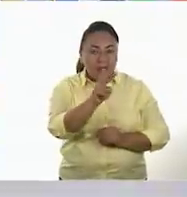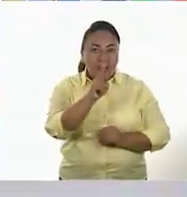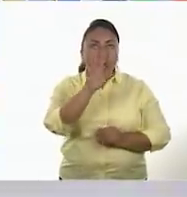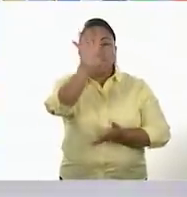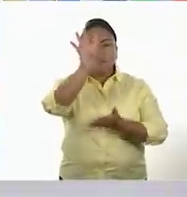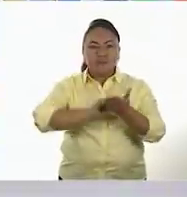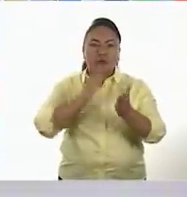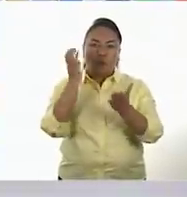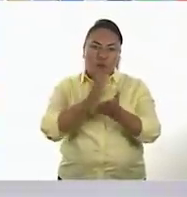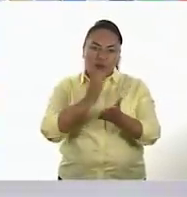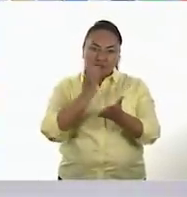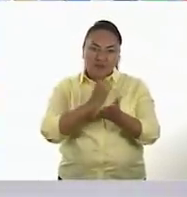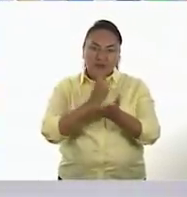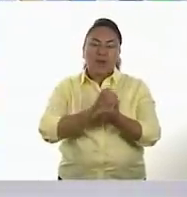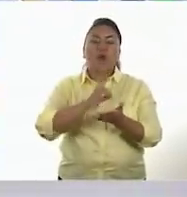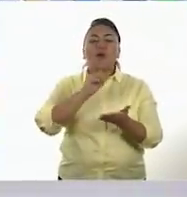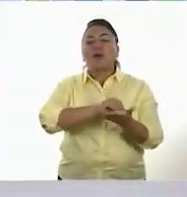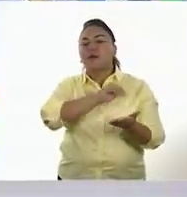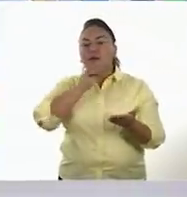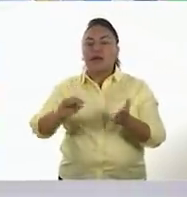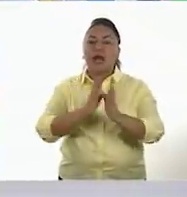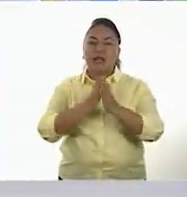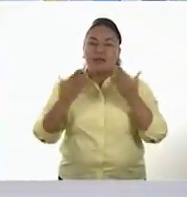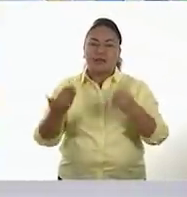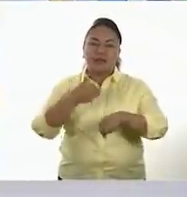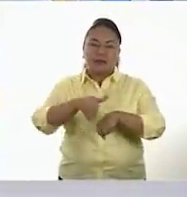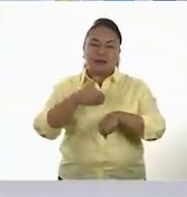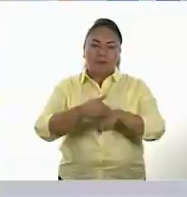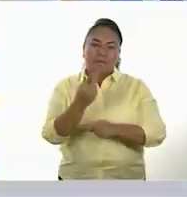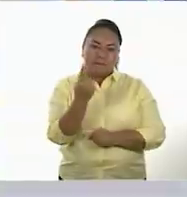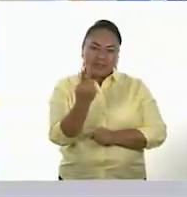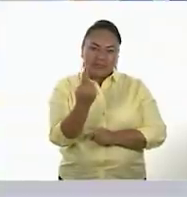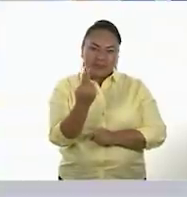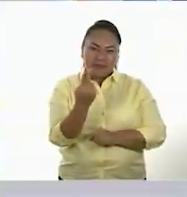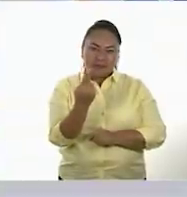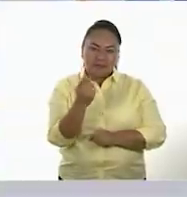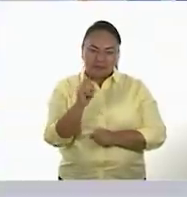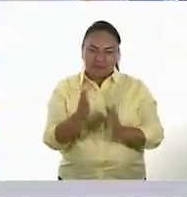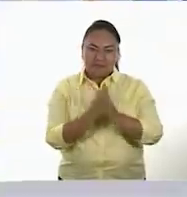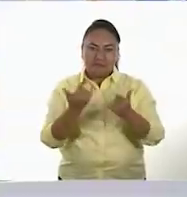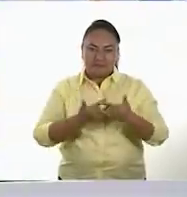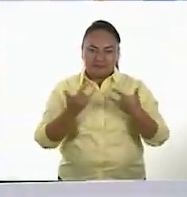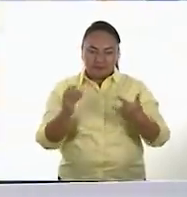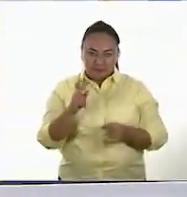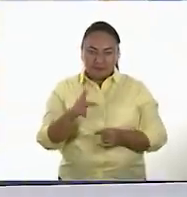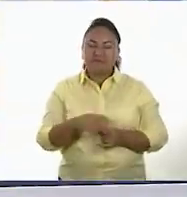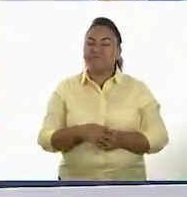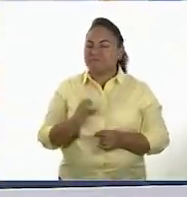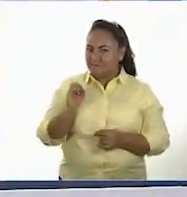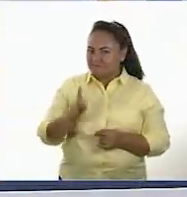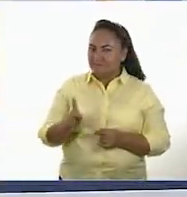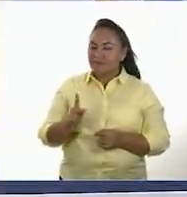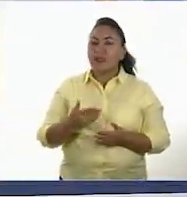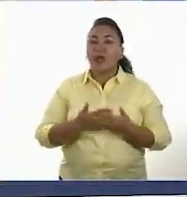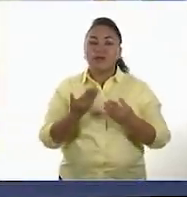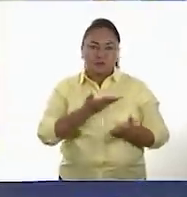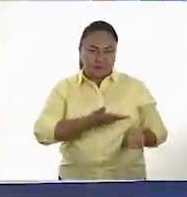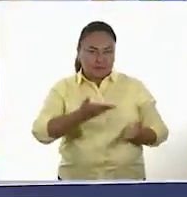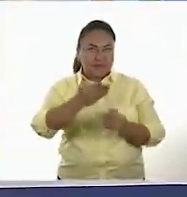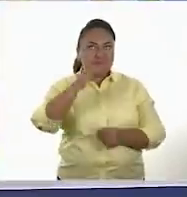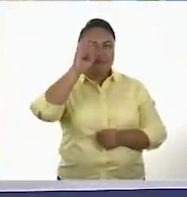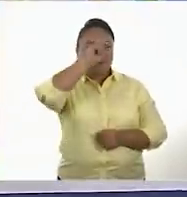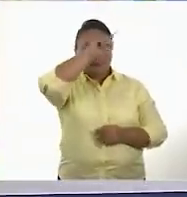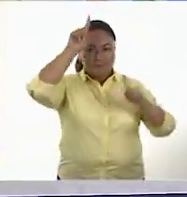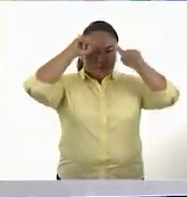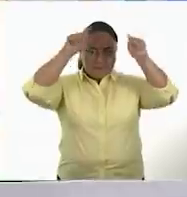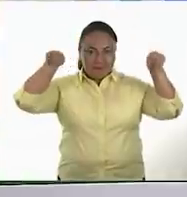cuaderno y pasarlo nuevamente a la página 25 del libro. ¿Te parece bien? Perfecto. Ok, entonces pasamos al pizarrón. Vamos. Perfecto.